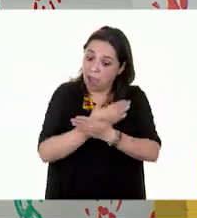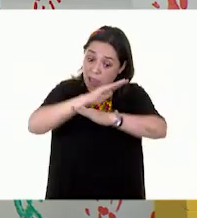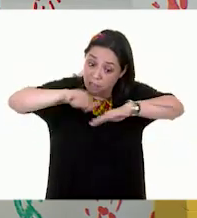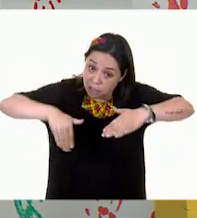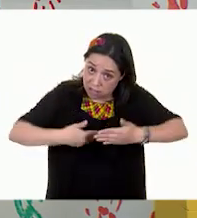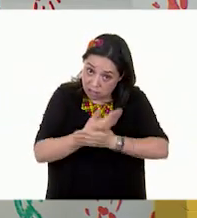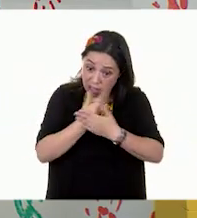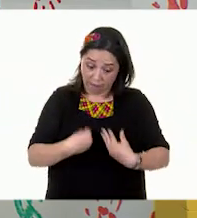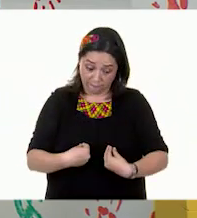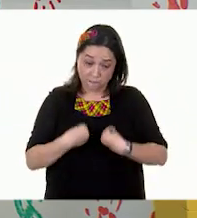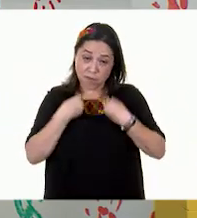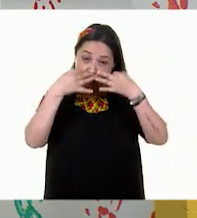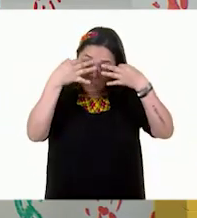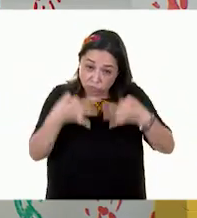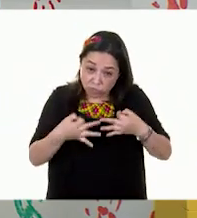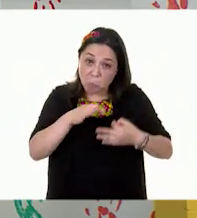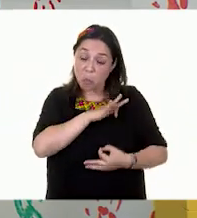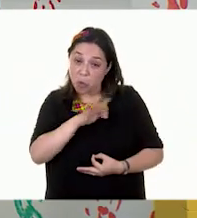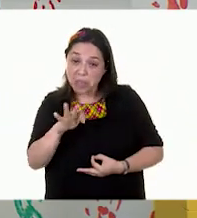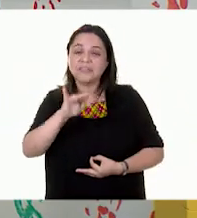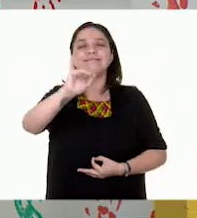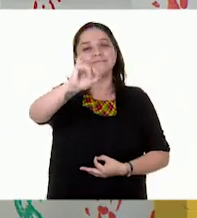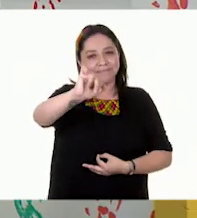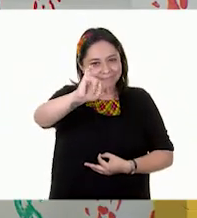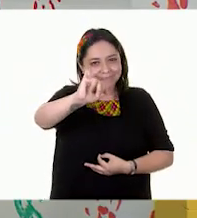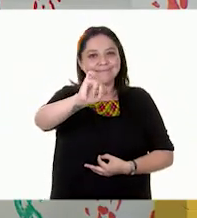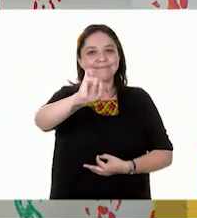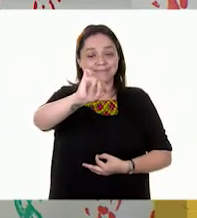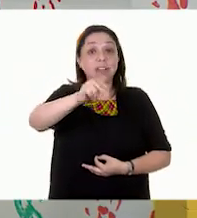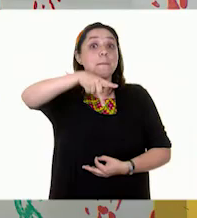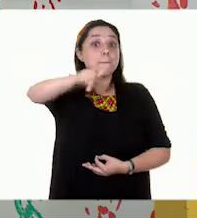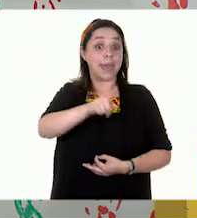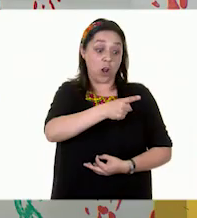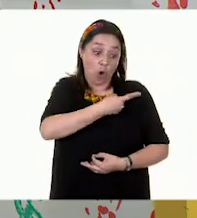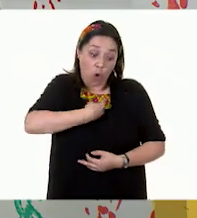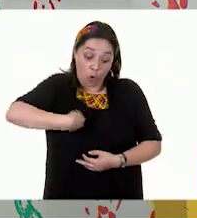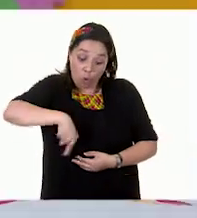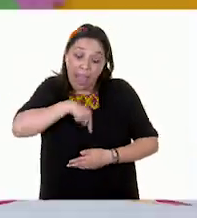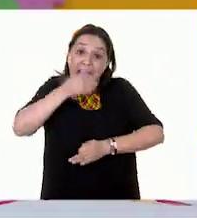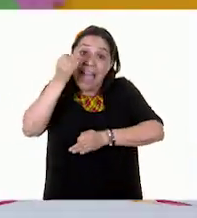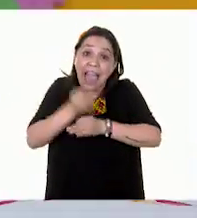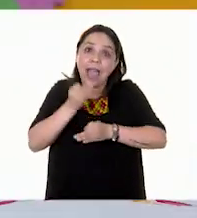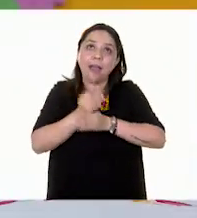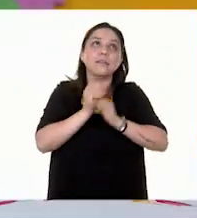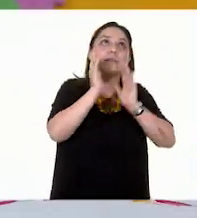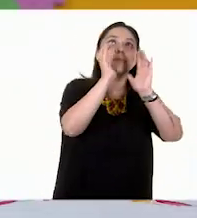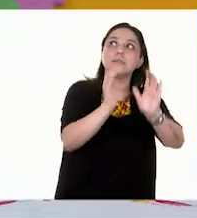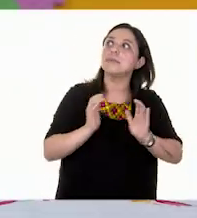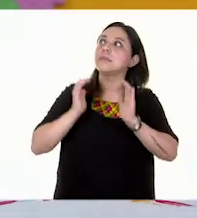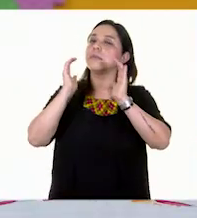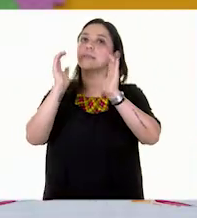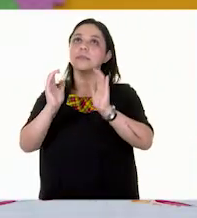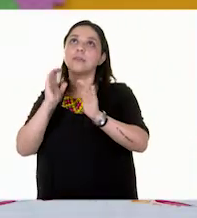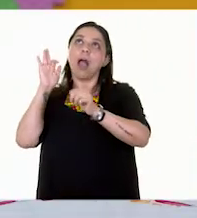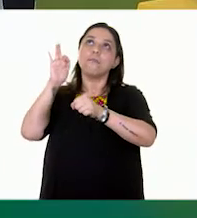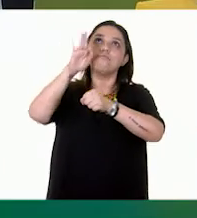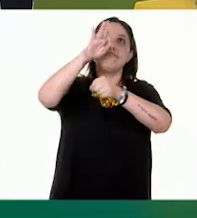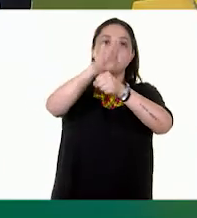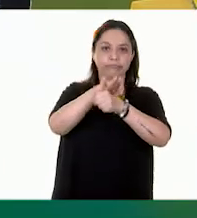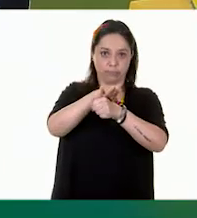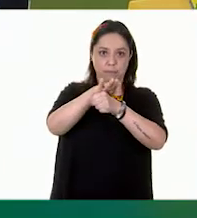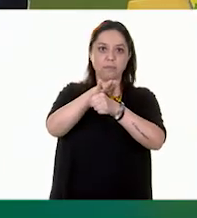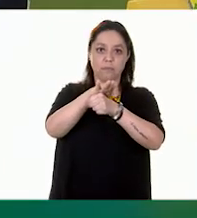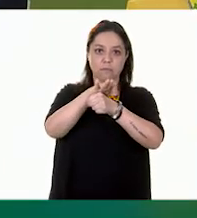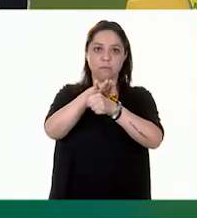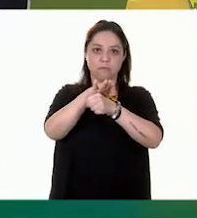vida digna y un medio ambiente más sano si nosotros lo cuidamos, por supuesto. Si nosotros lo protegemos y si